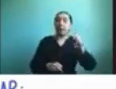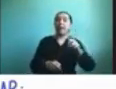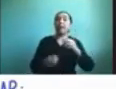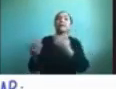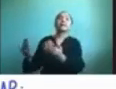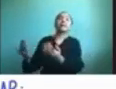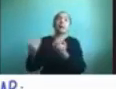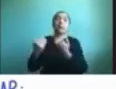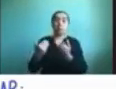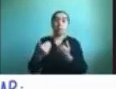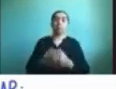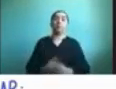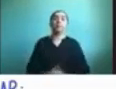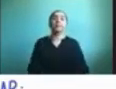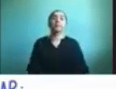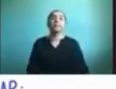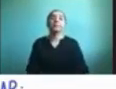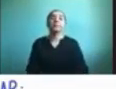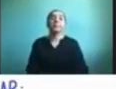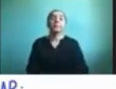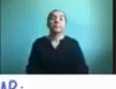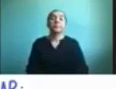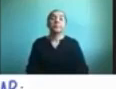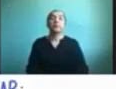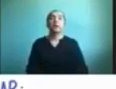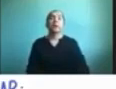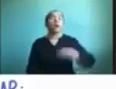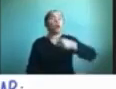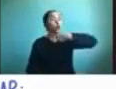nosotros sugerimos